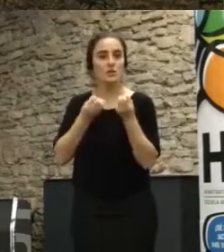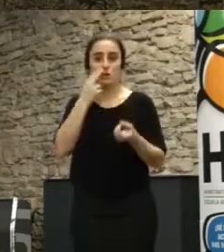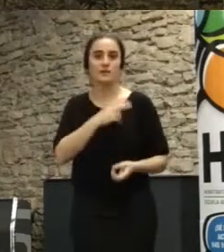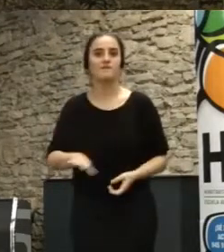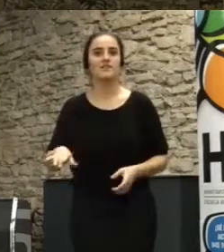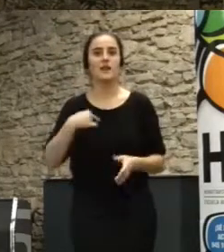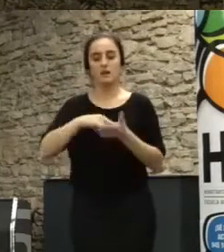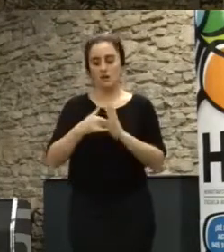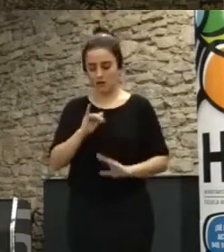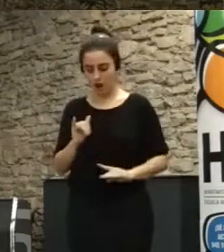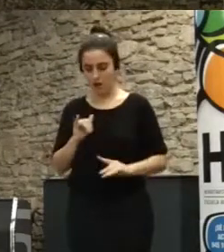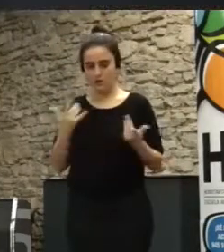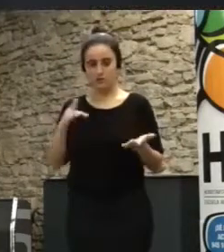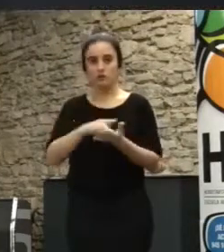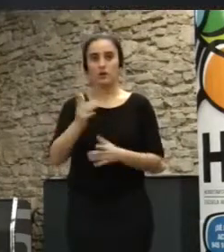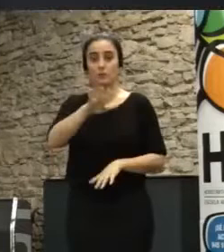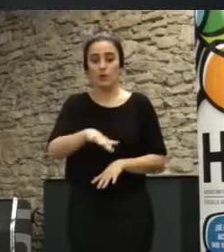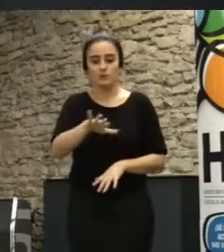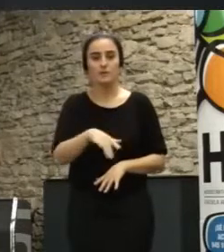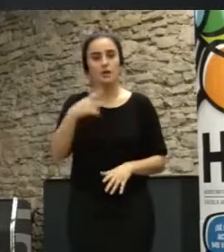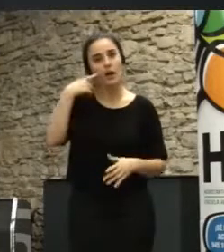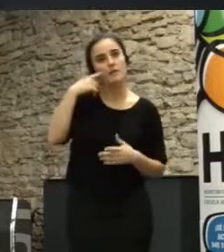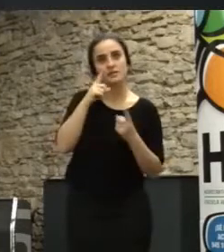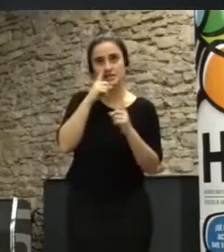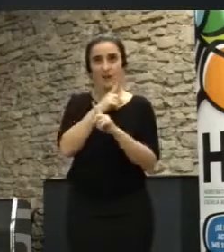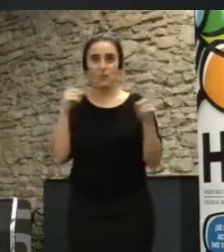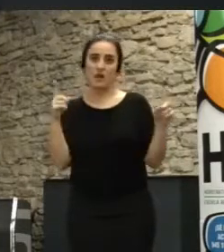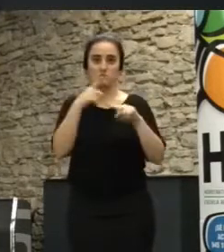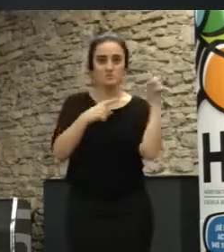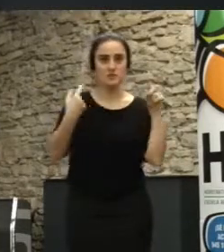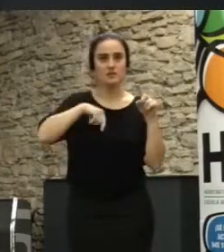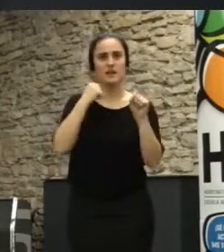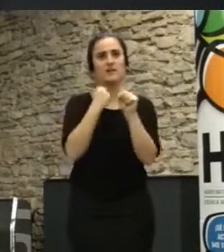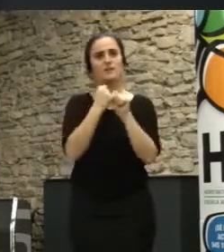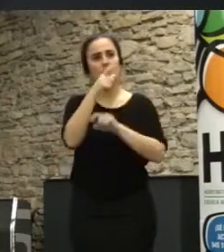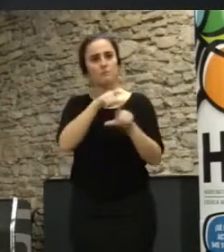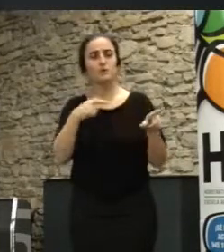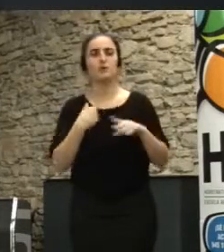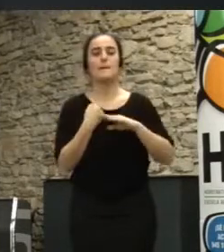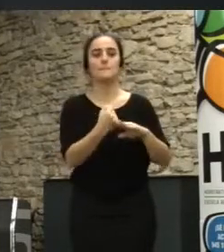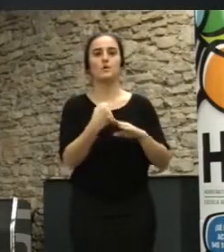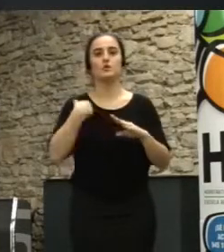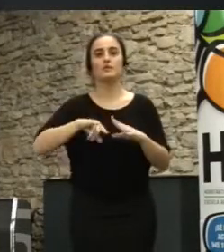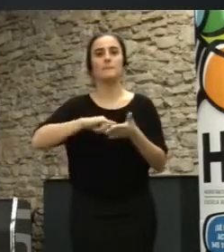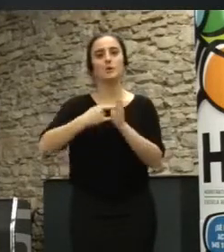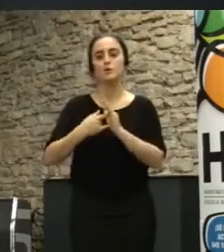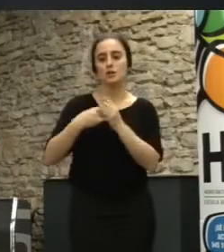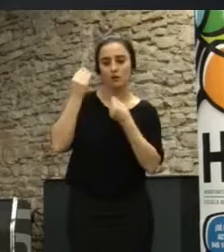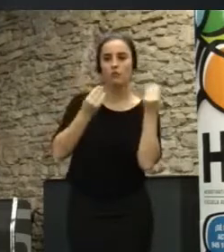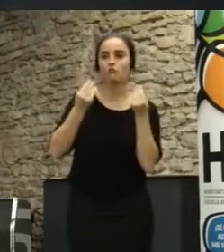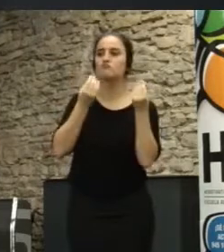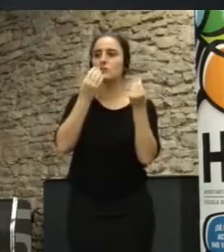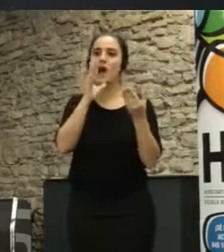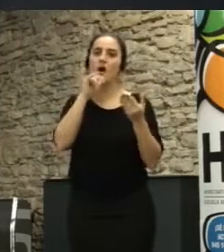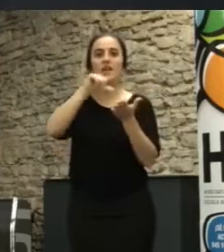distrito durante estar medio año trabajando con gente diferente reforzando el proyecto con apoyo, consolidó su proyecto y ya están circulando por toda la ciudad,